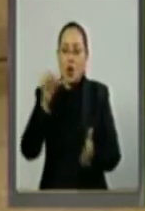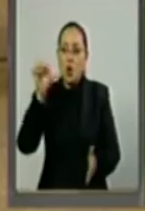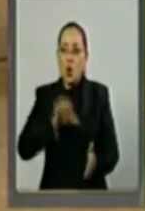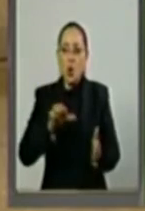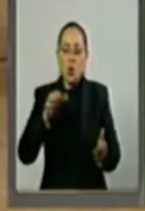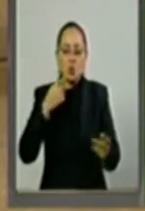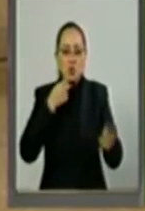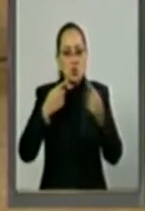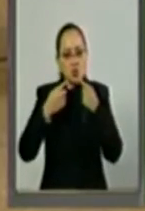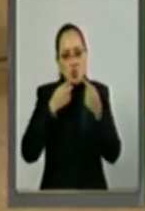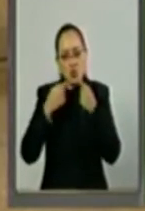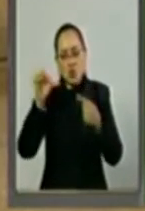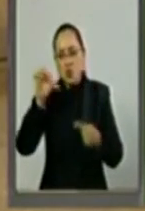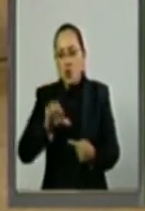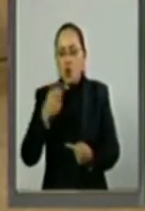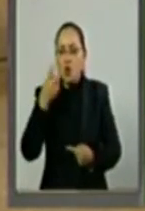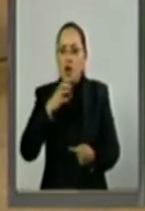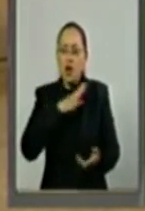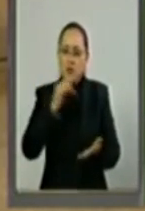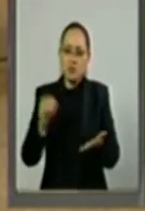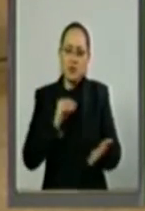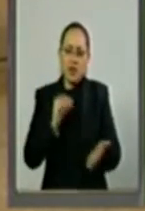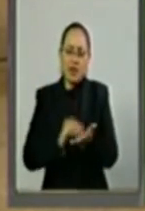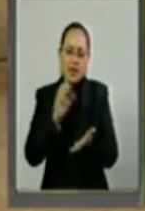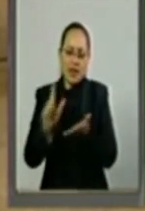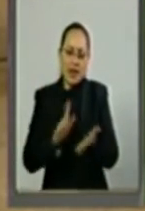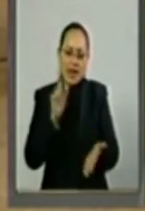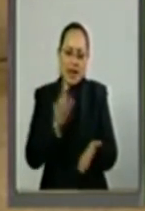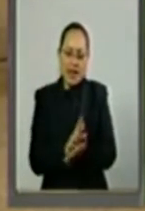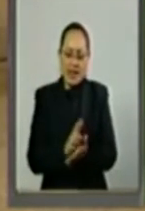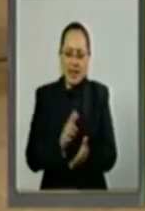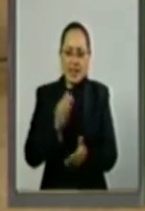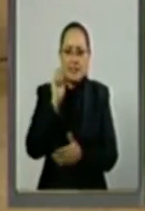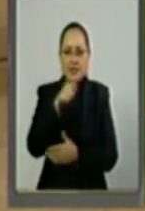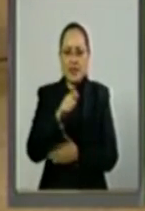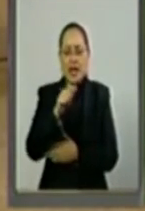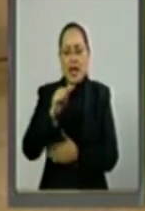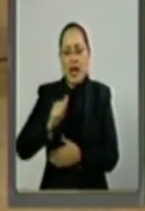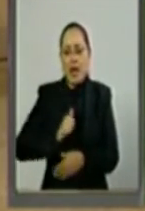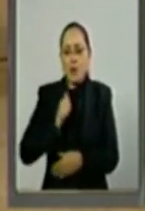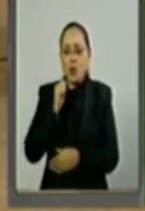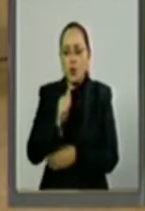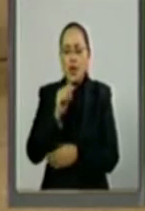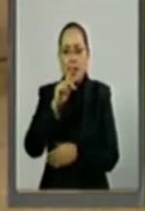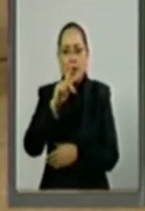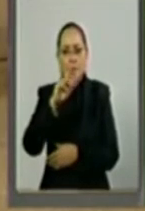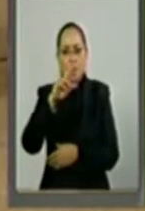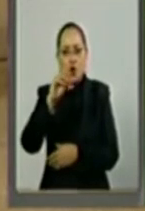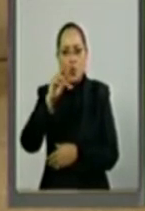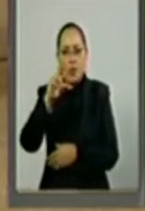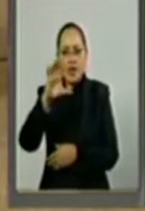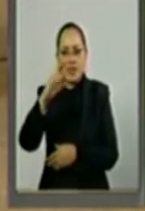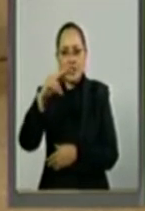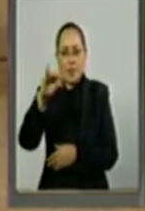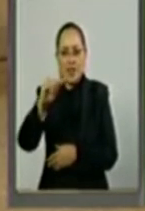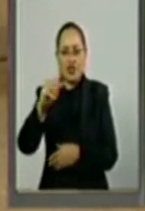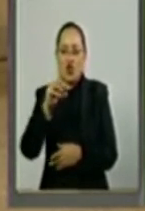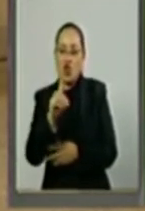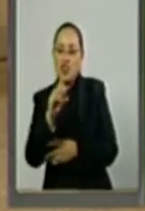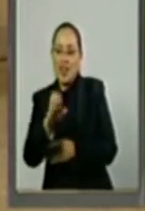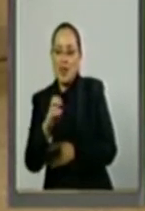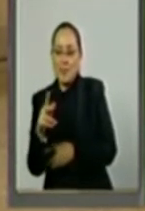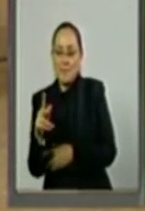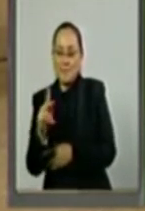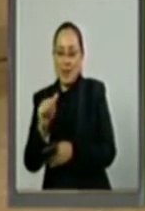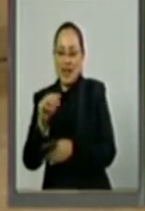incluye en la Ley la definición aprovechamiento de paso, entendida como aquel realizado en cualquier